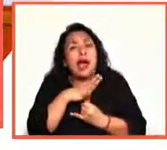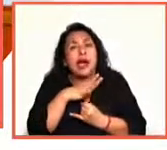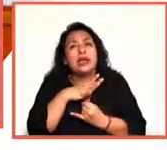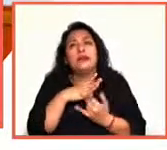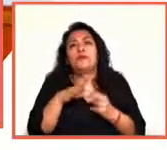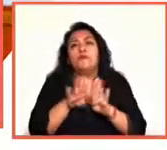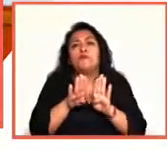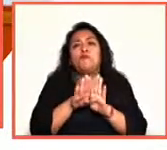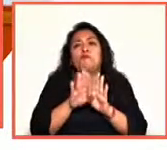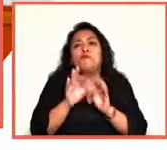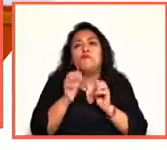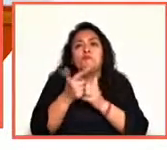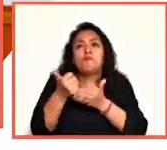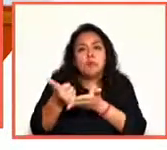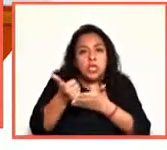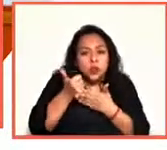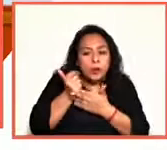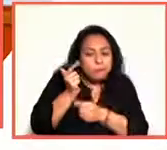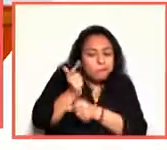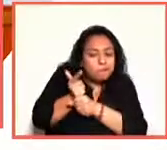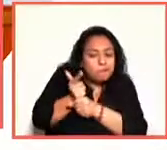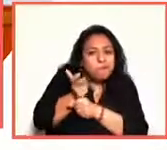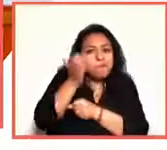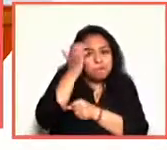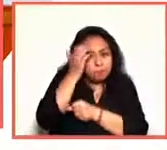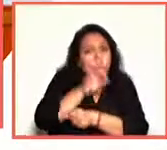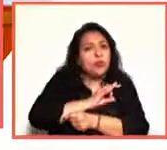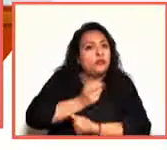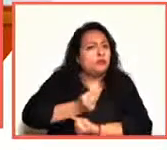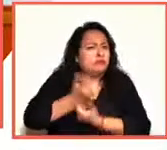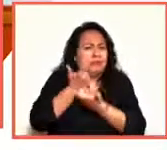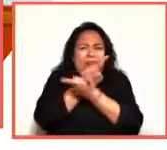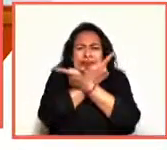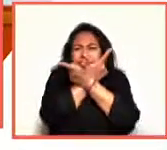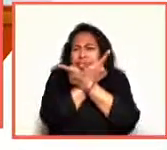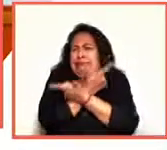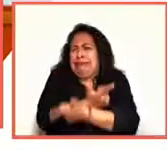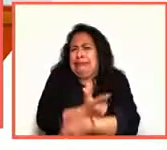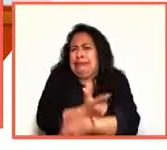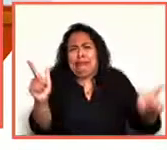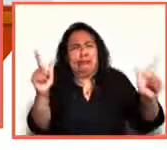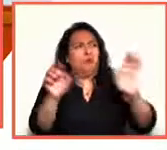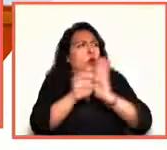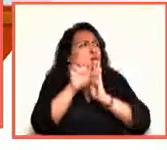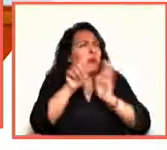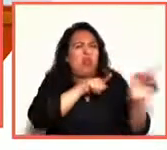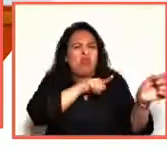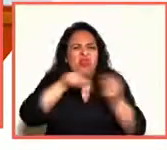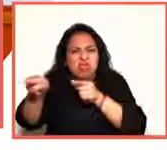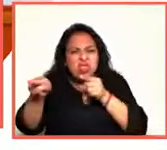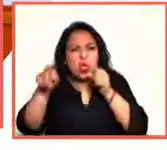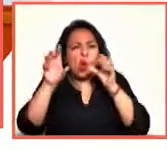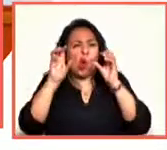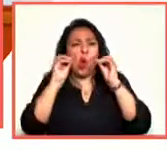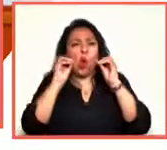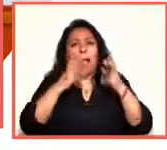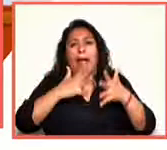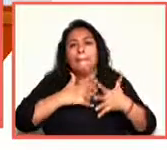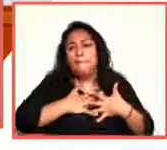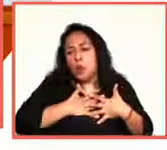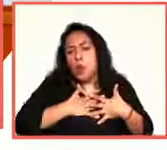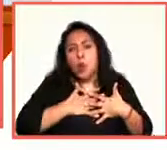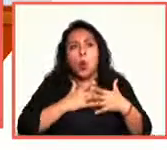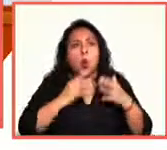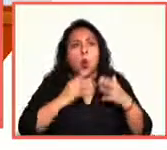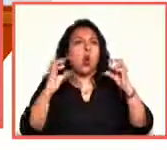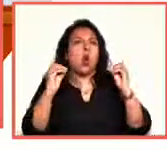ayuda a descubrir que podemos expresar lo que sea desde, como dices, un insulto hasta el amor, la